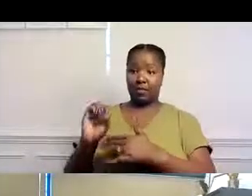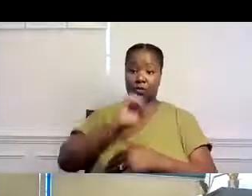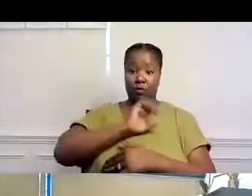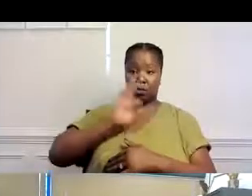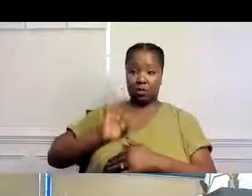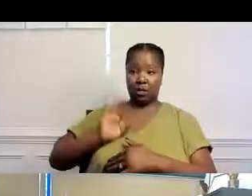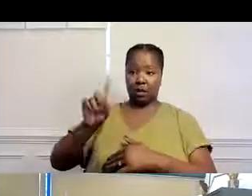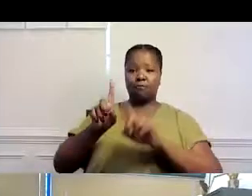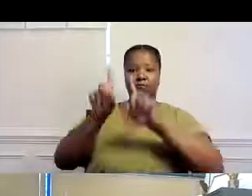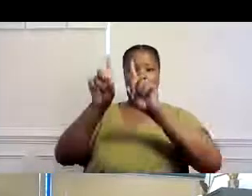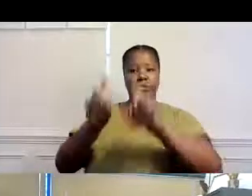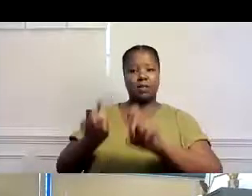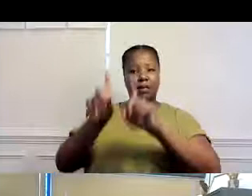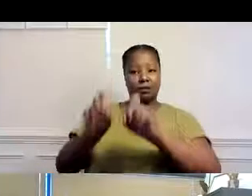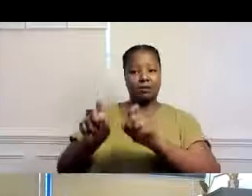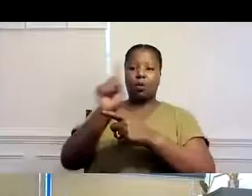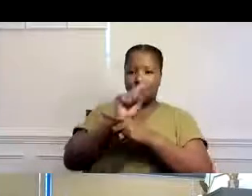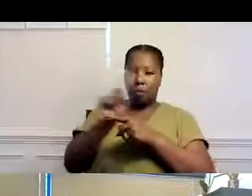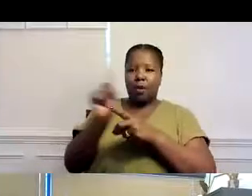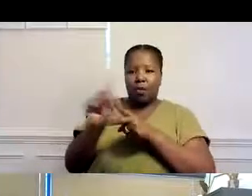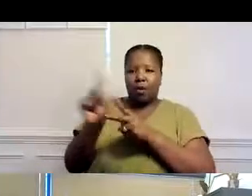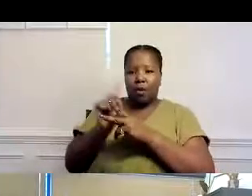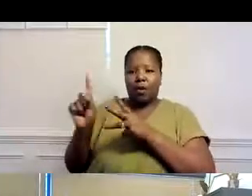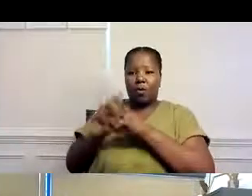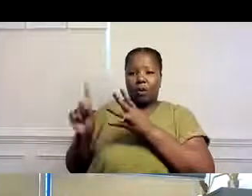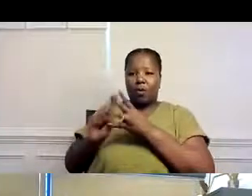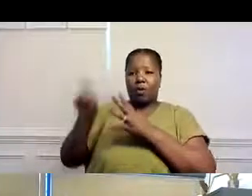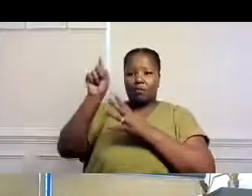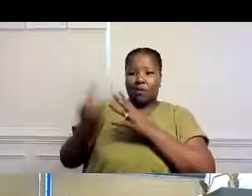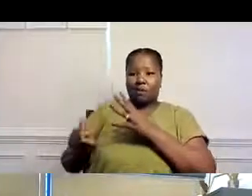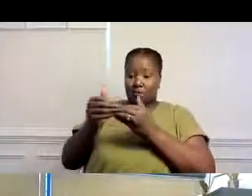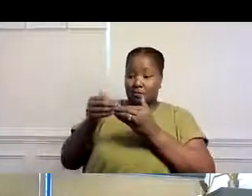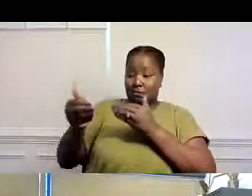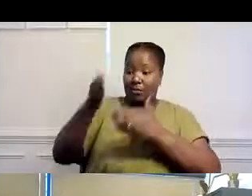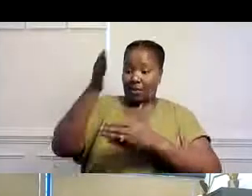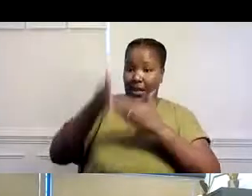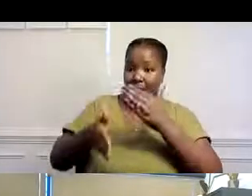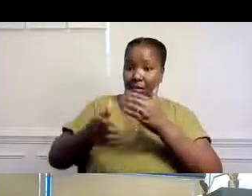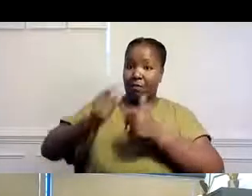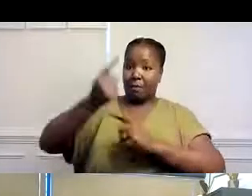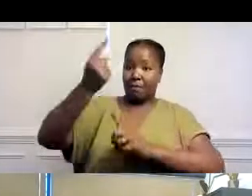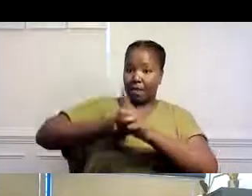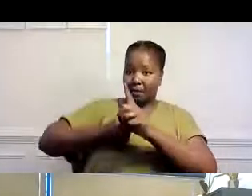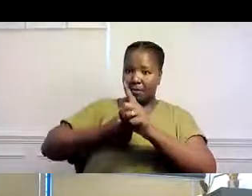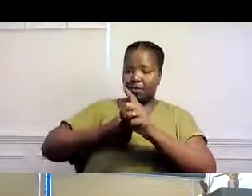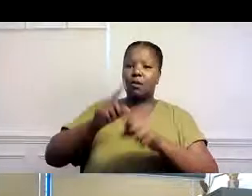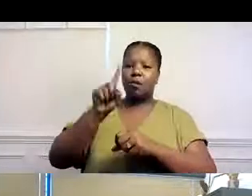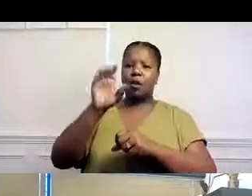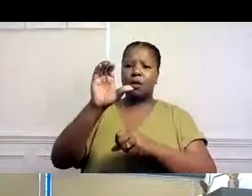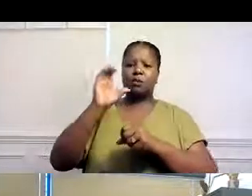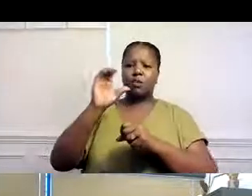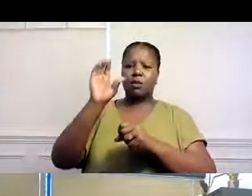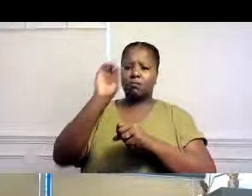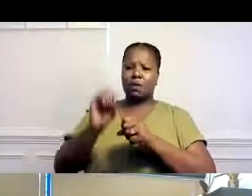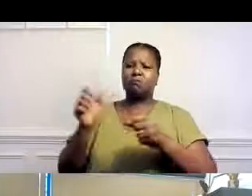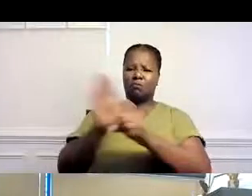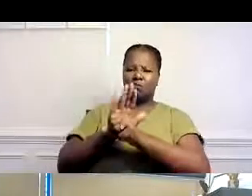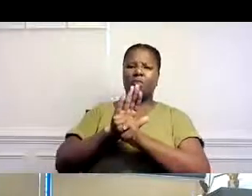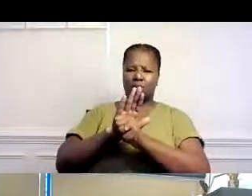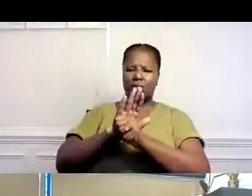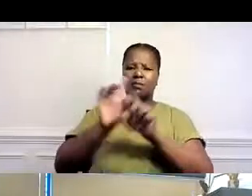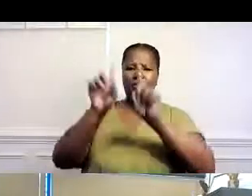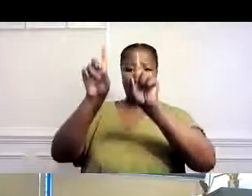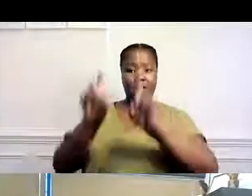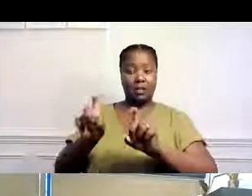25% de su personal debería hacer o recibir una prueba a base semanal hasta que todos